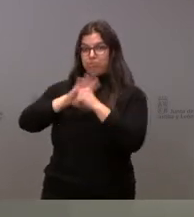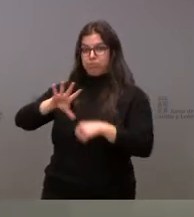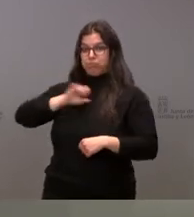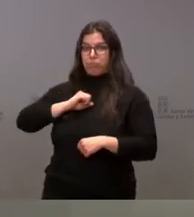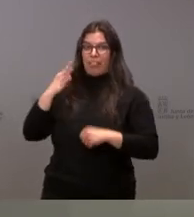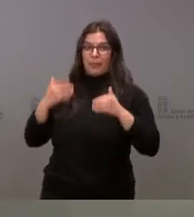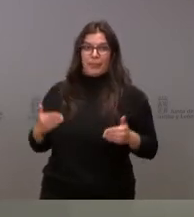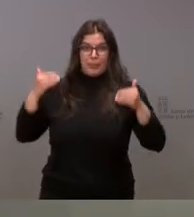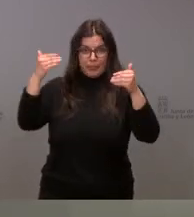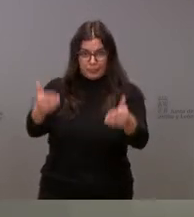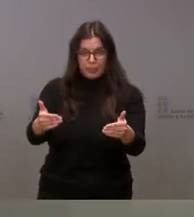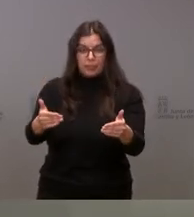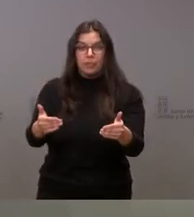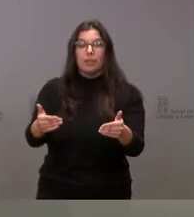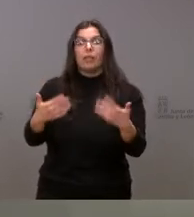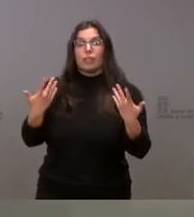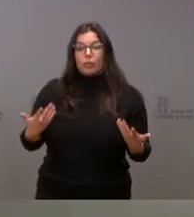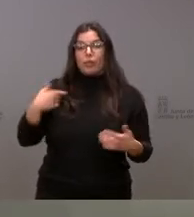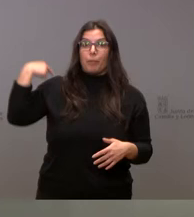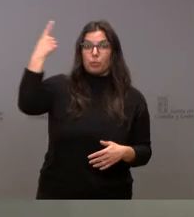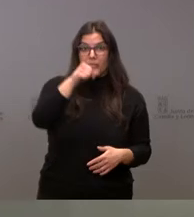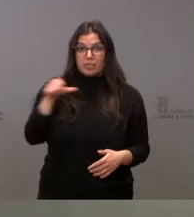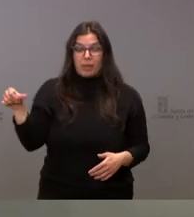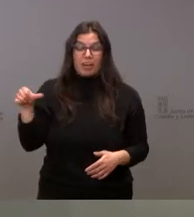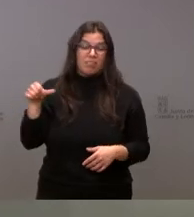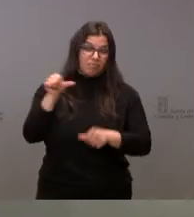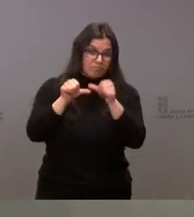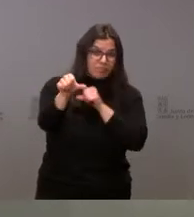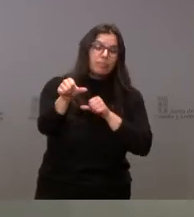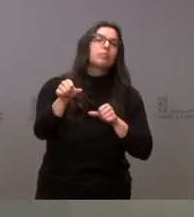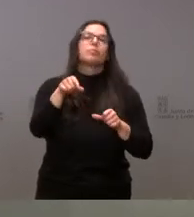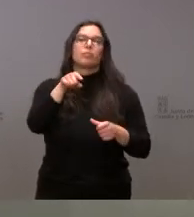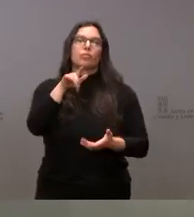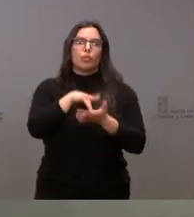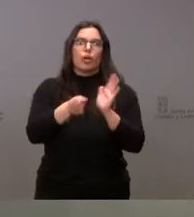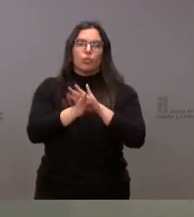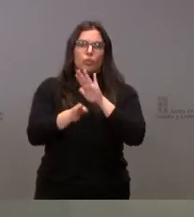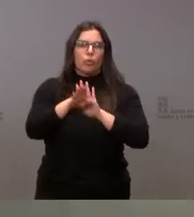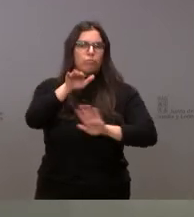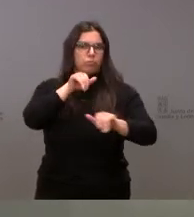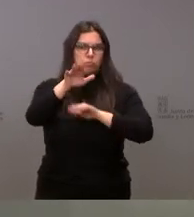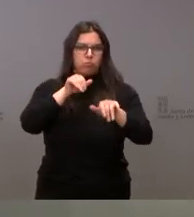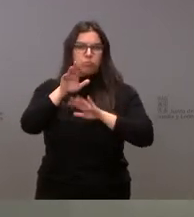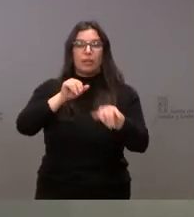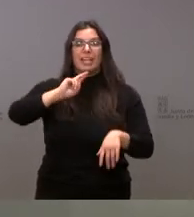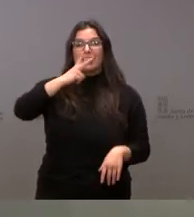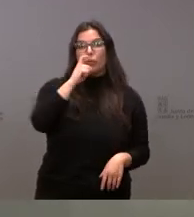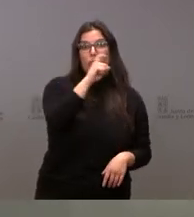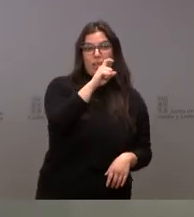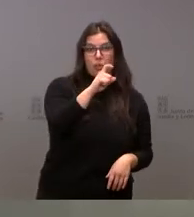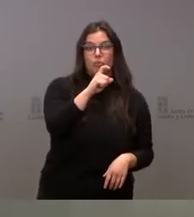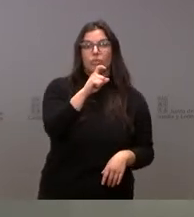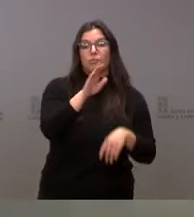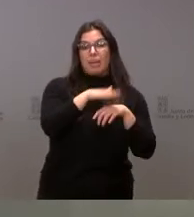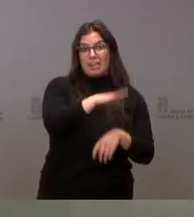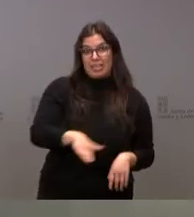recientemente. En la próxima semana y en las próximas semanas se continuará con las segundas dosis de esta población